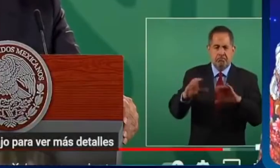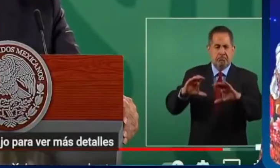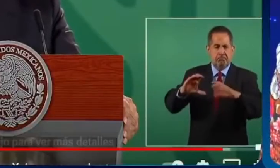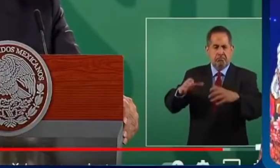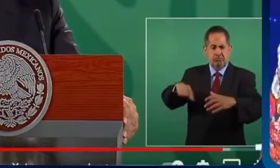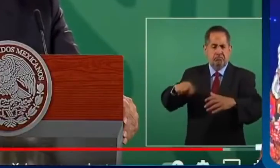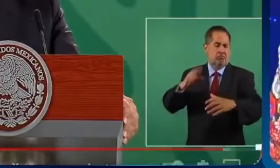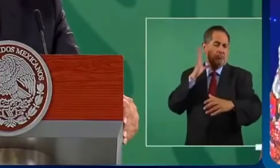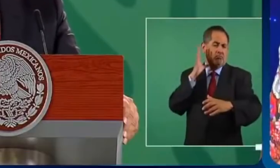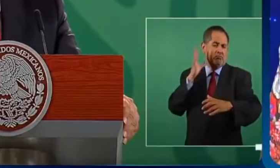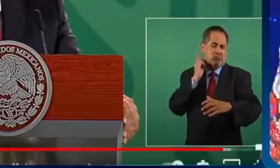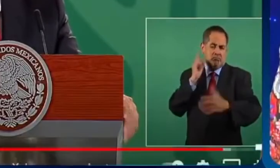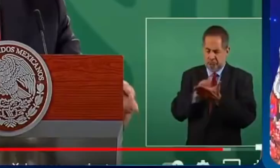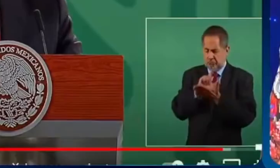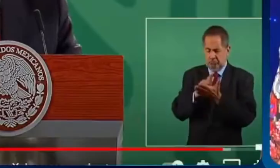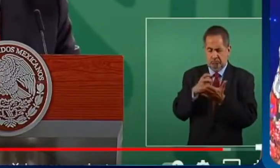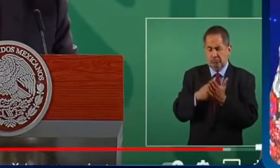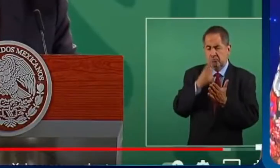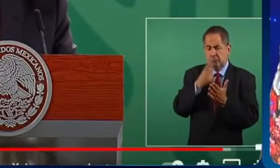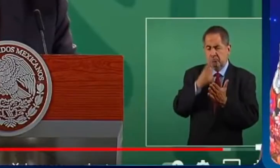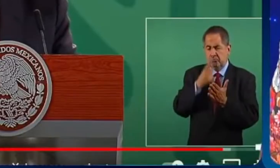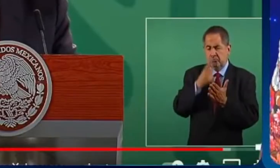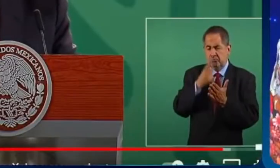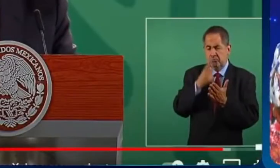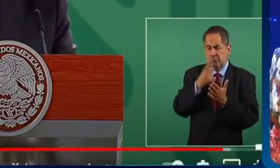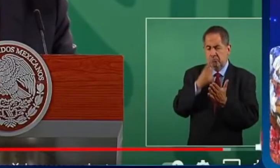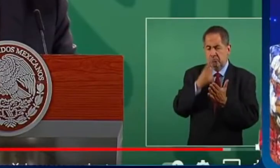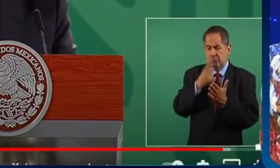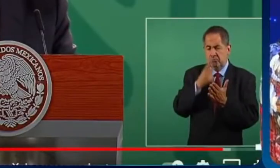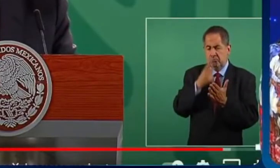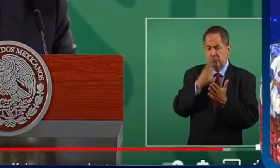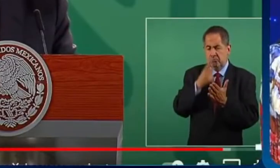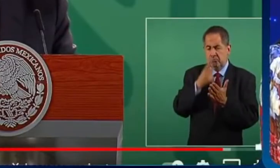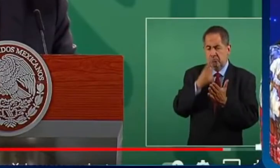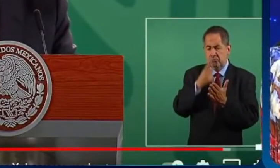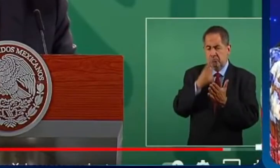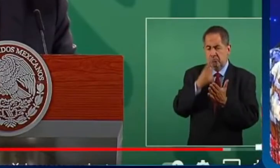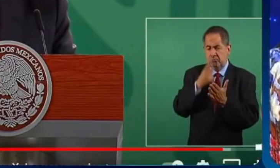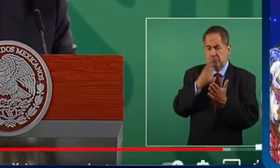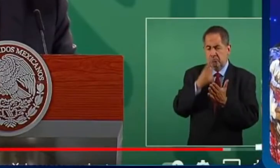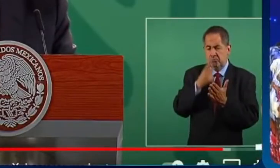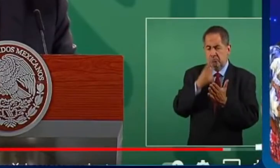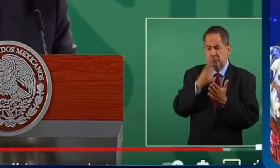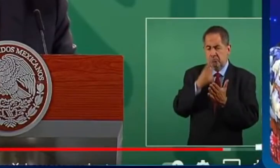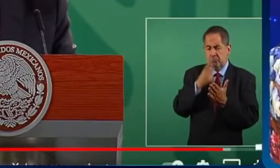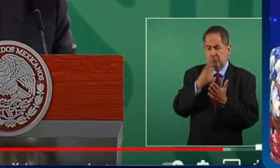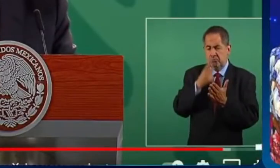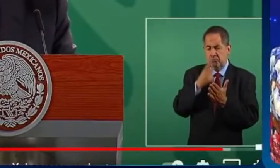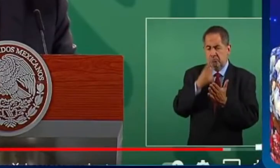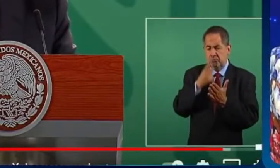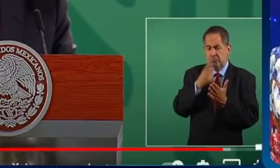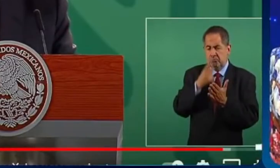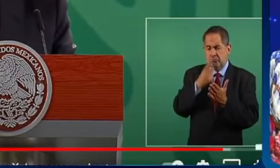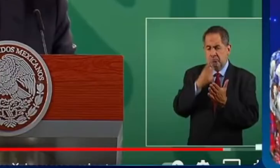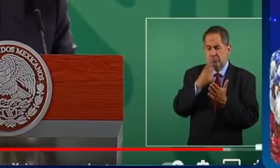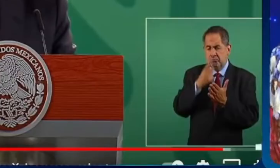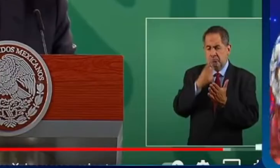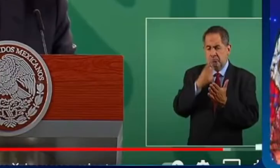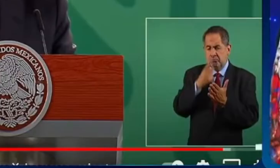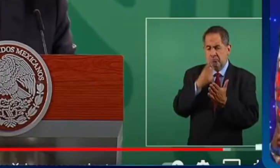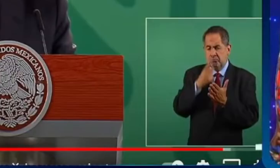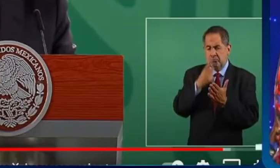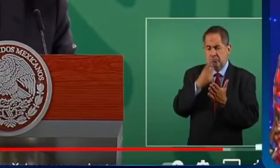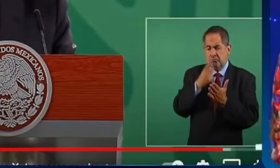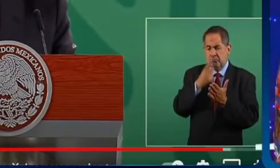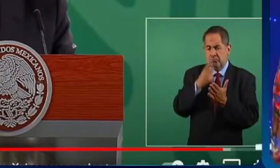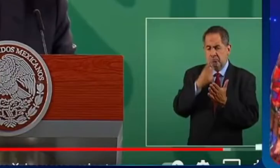de conformidad con mis facultades y es que yo entiendo al presidente Andrés Manuel López Obrador definitivamente pues dice oye pues